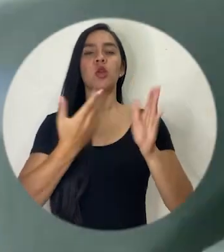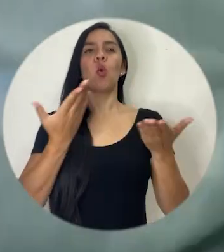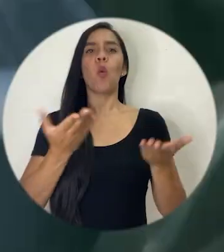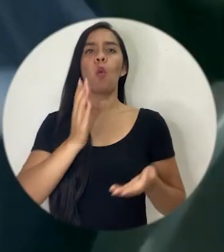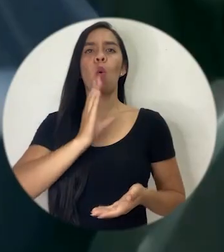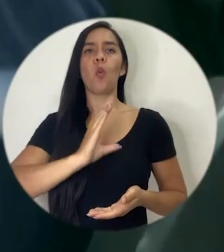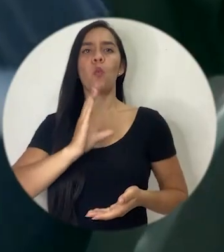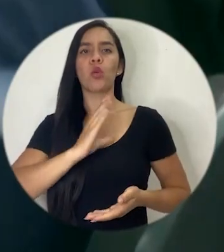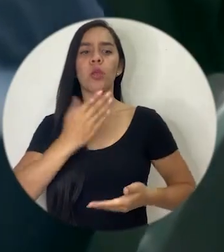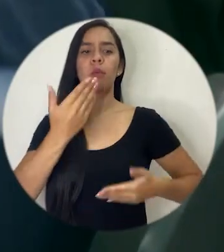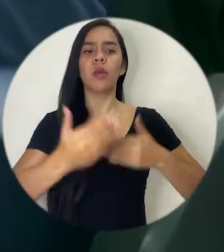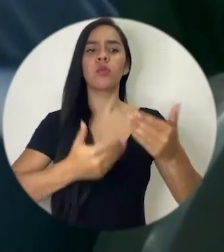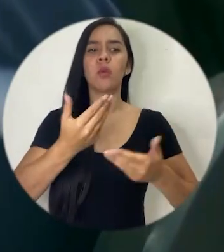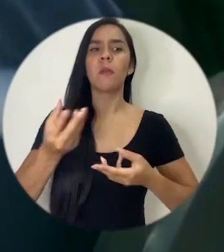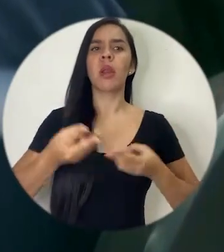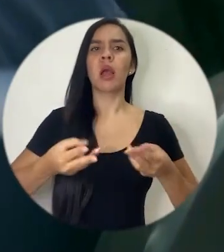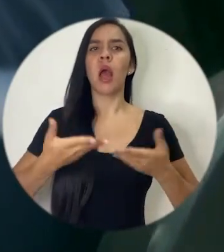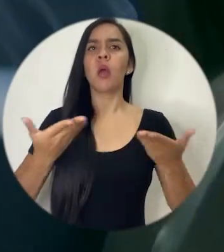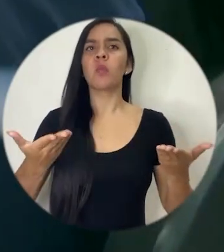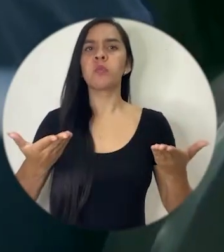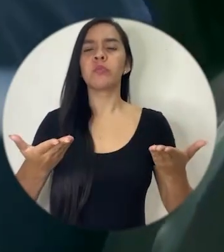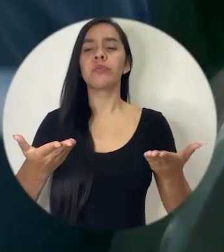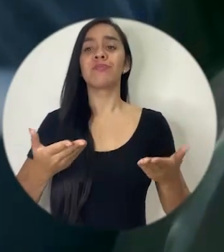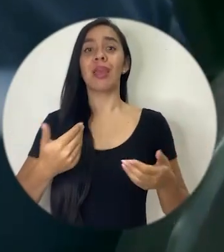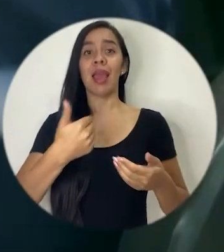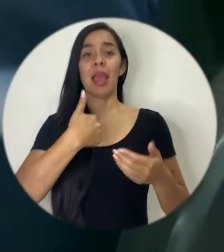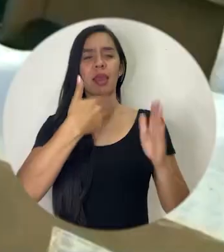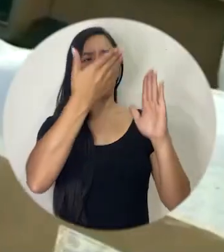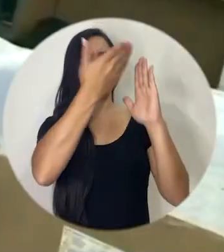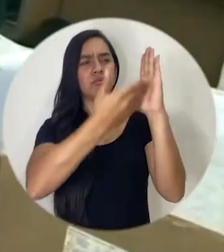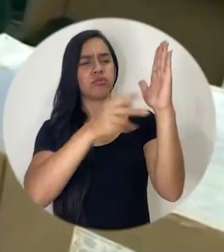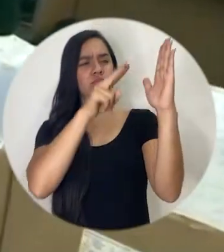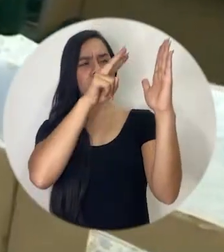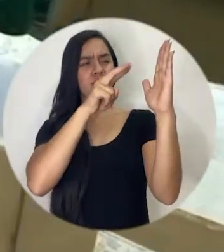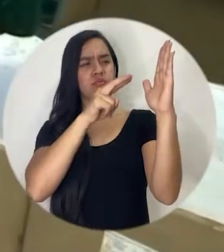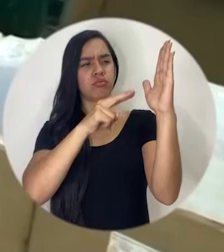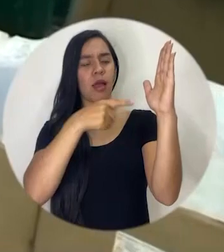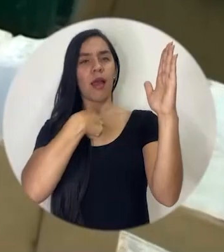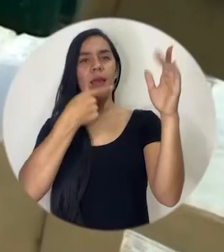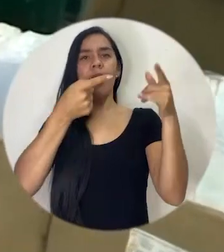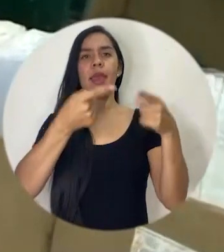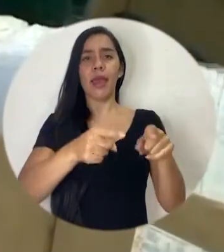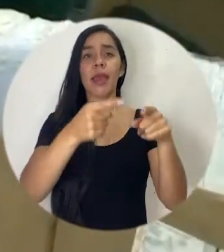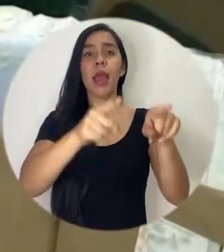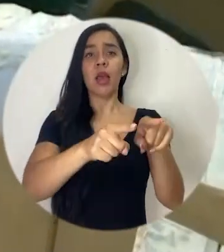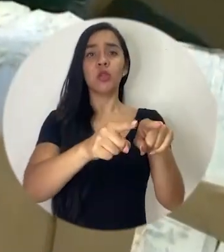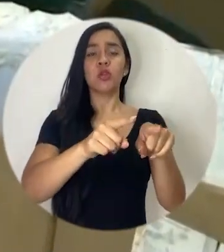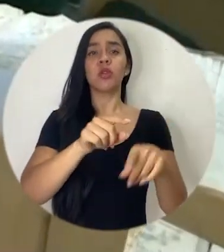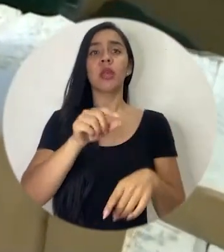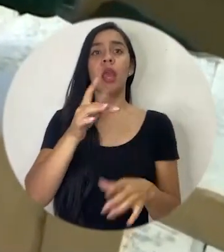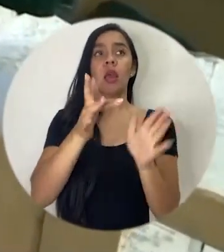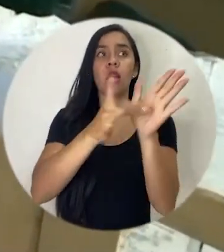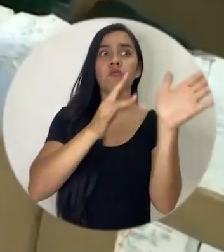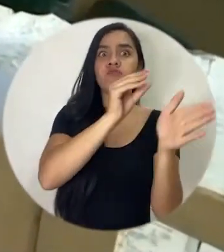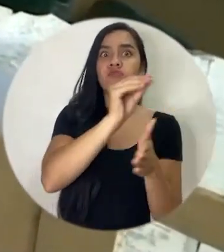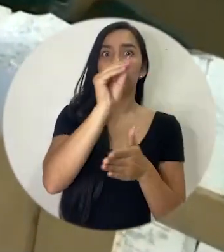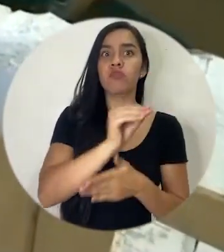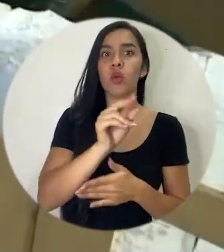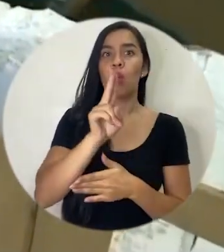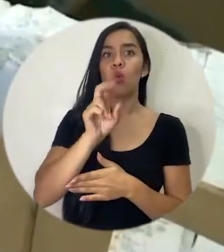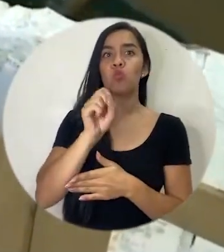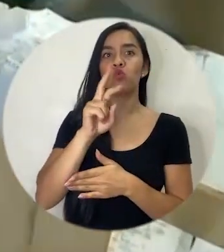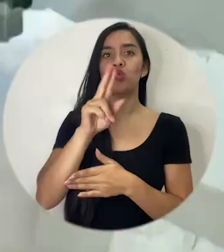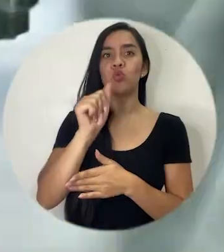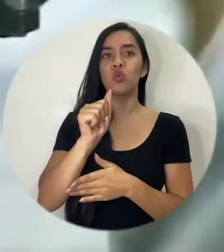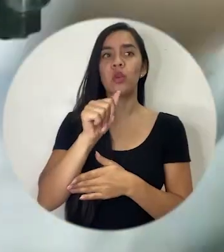mercado hay casos de digamos de usura que vienen representados ahí y no